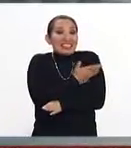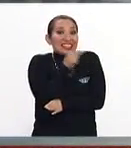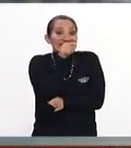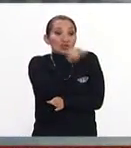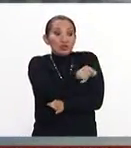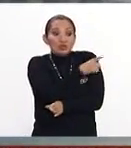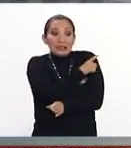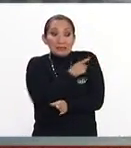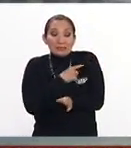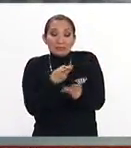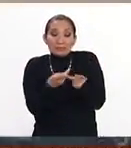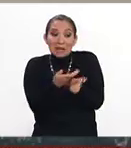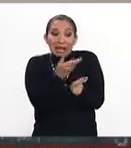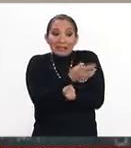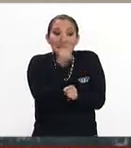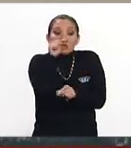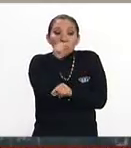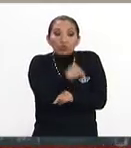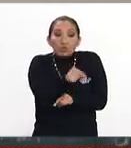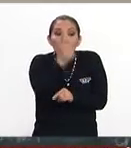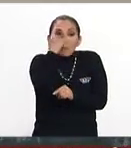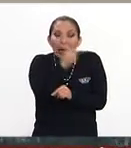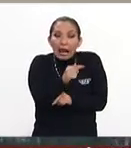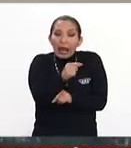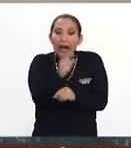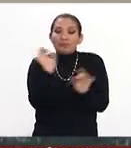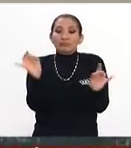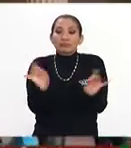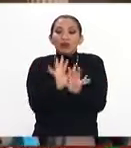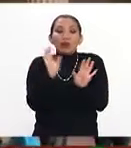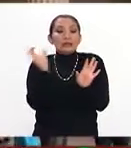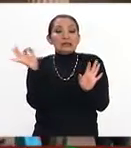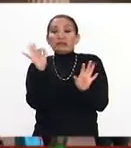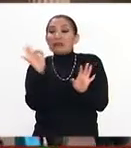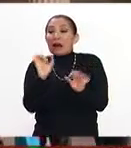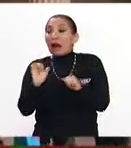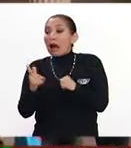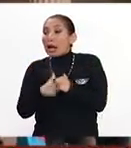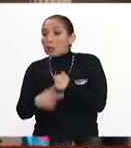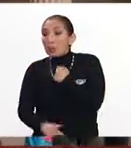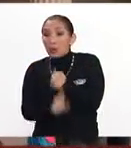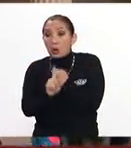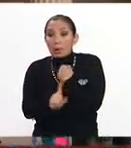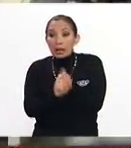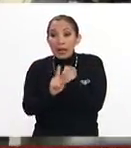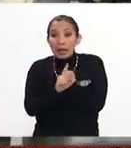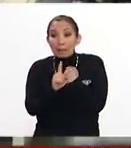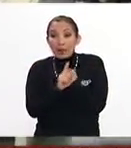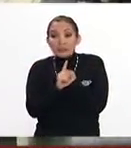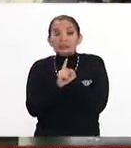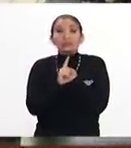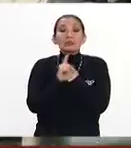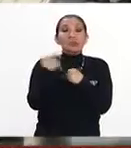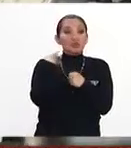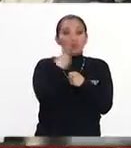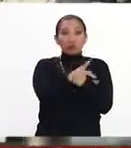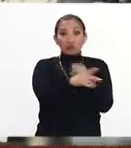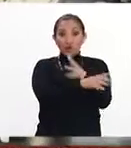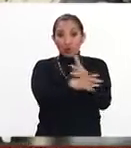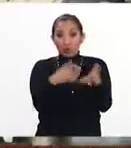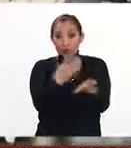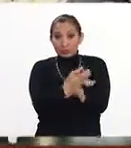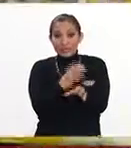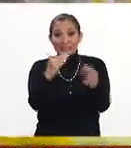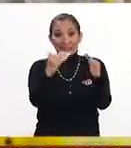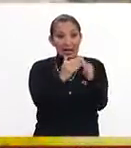medidas que deben de ir adoptando y las opciones que tienen en todo caso para proteger su patrimonio. ¿Por qué razón?